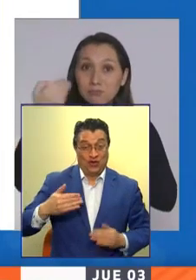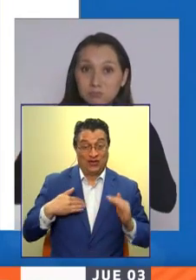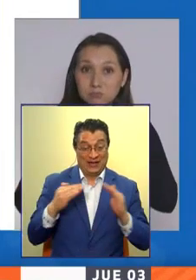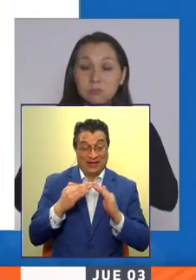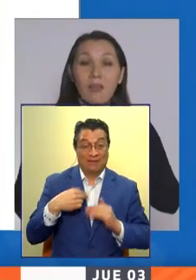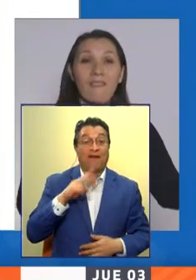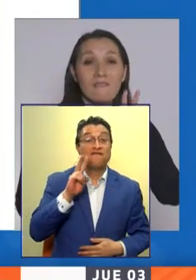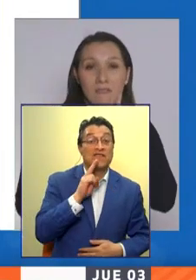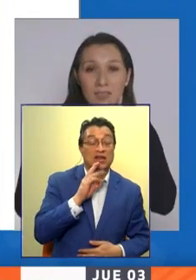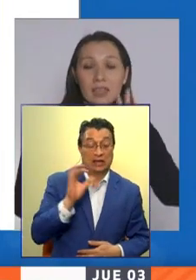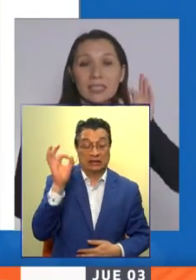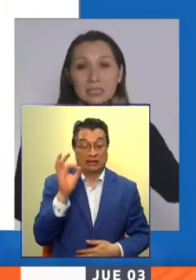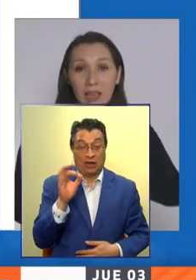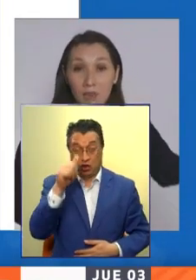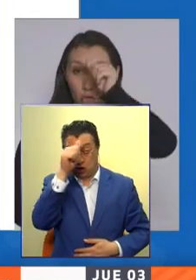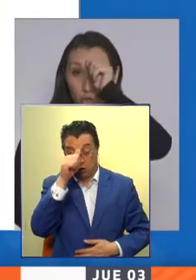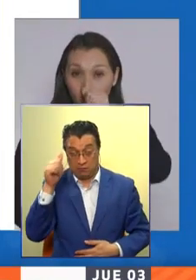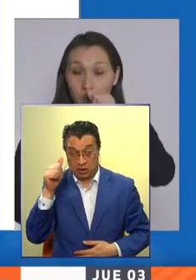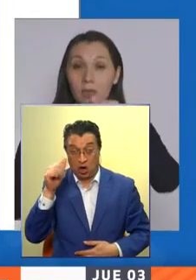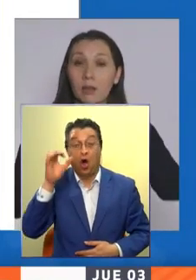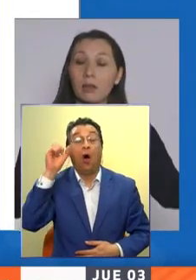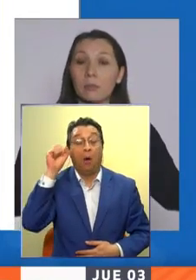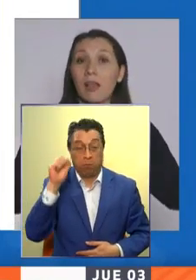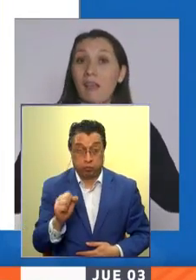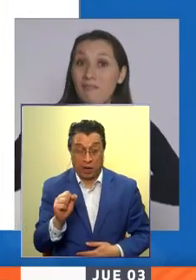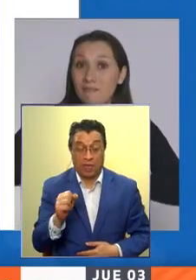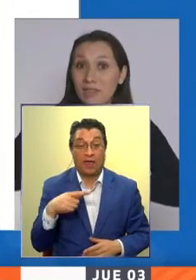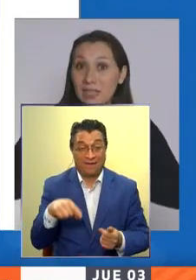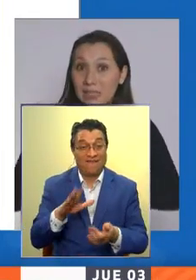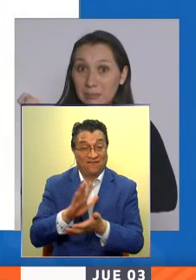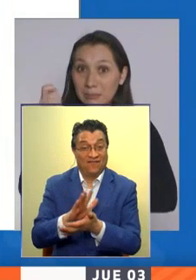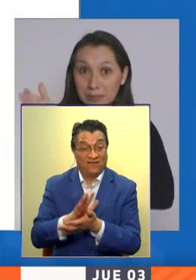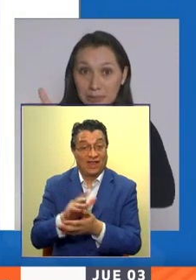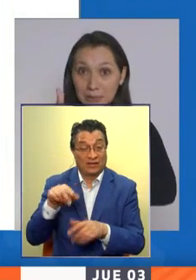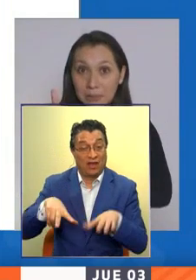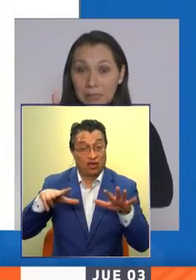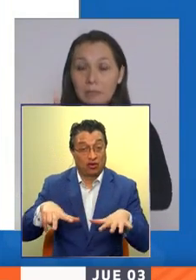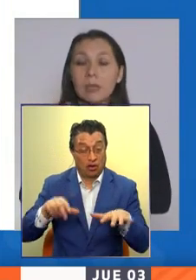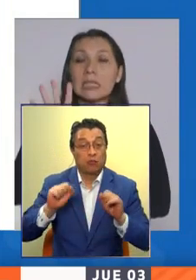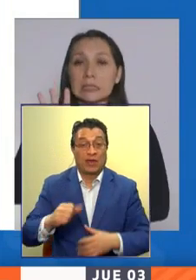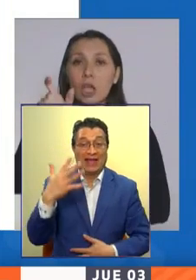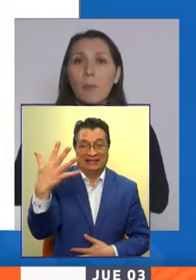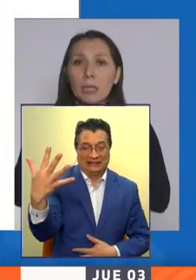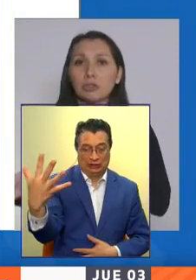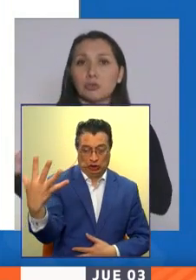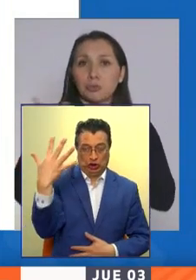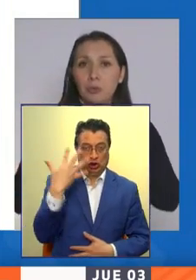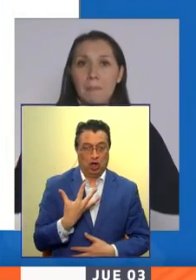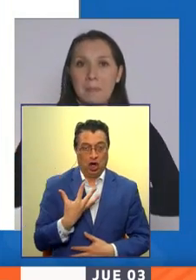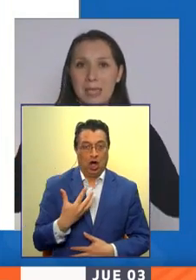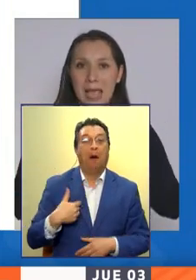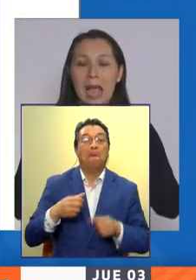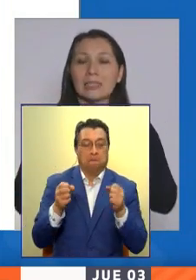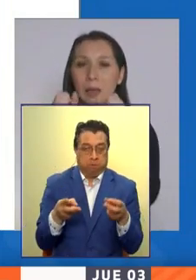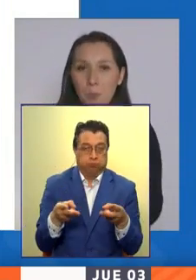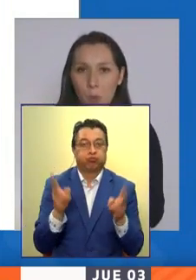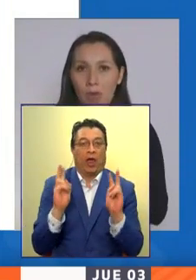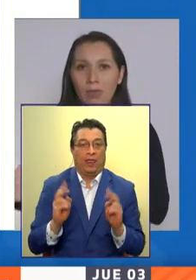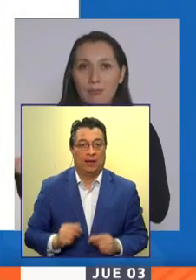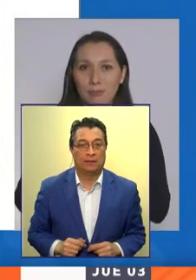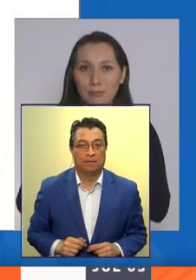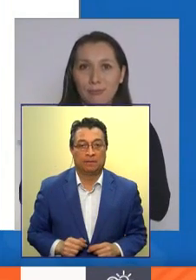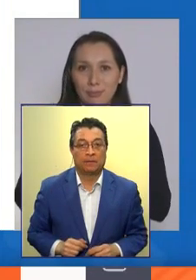viernes, sábado y domingo de estas fiestas patrias a cinco personas. Y